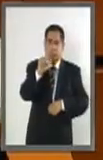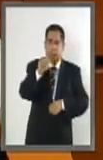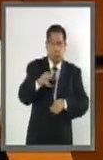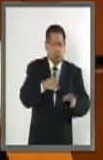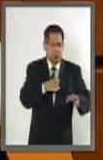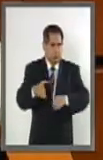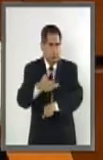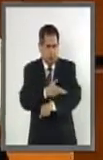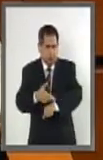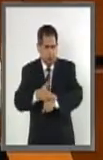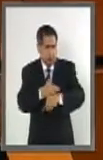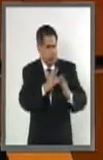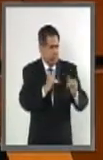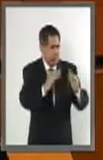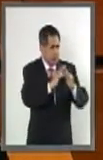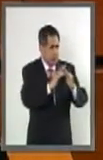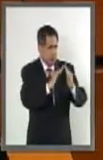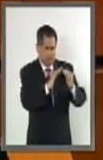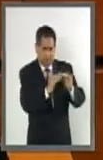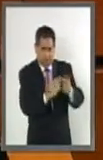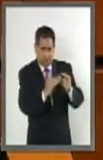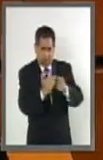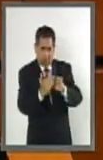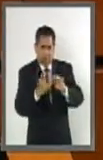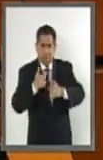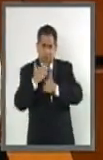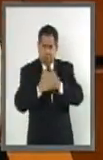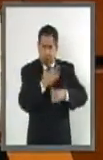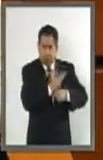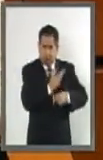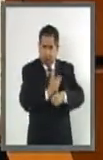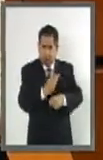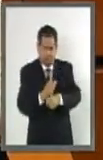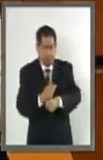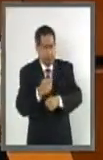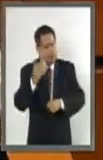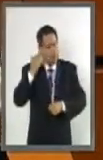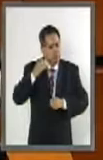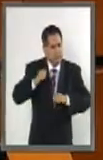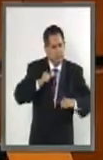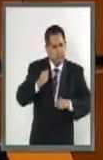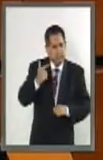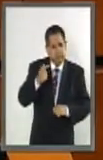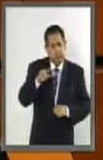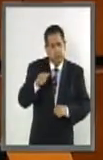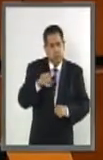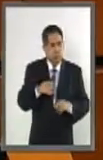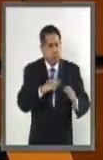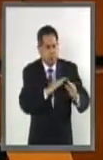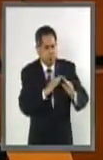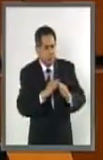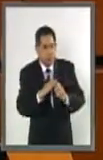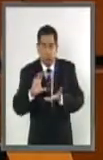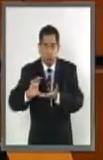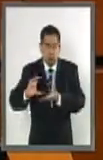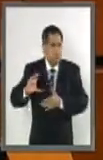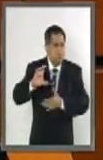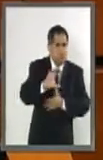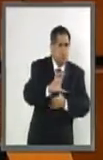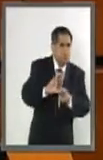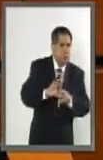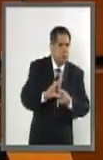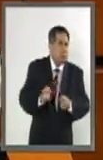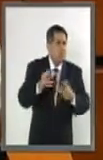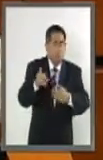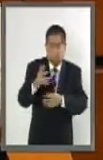reconstrucción de inmuebles afectados por los sismos del 7 y 19 de septiembre. El monto estimado para esta reconstrucción,